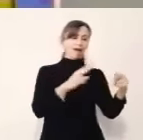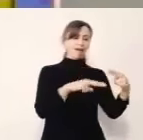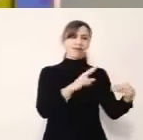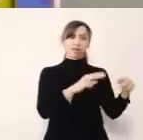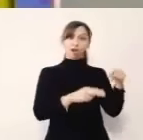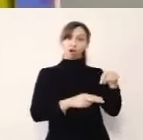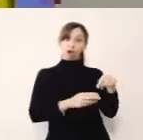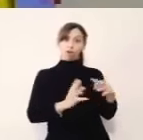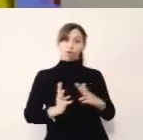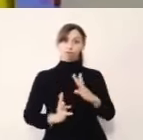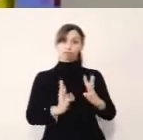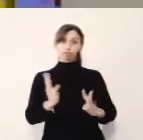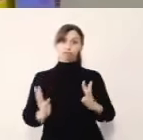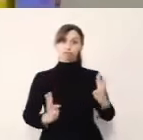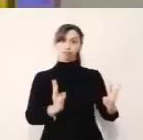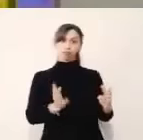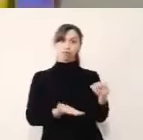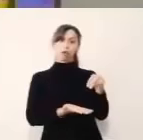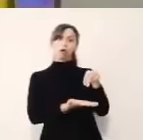puso a matear